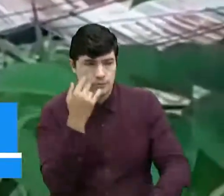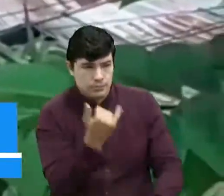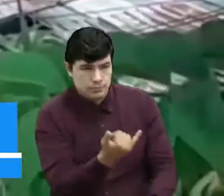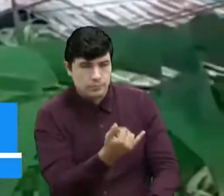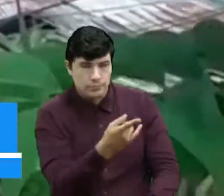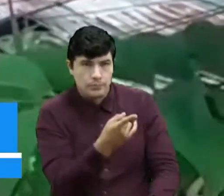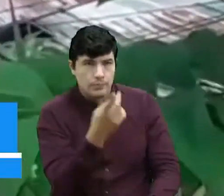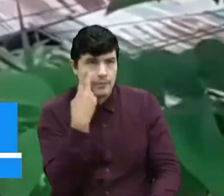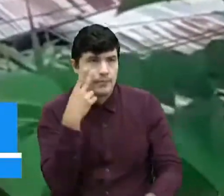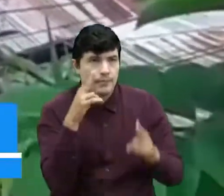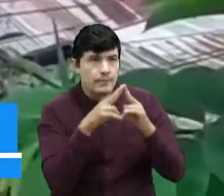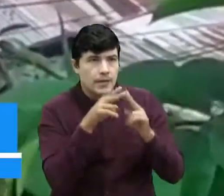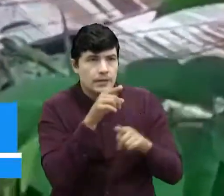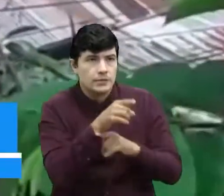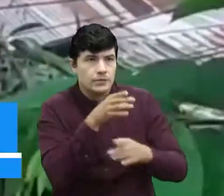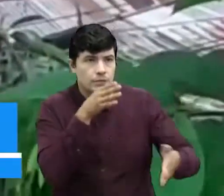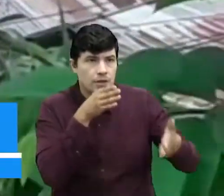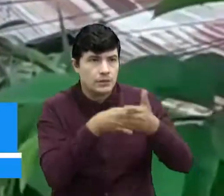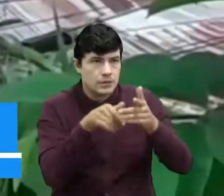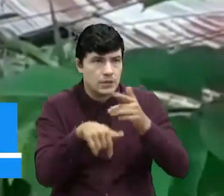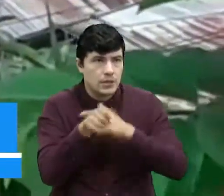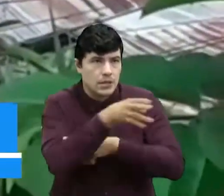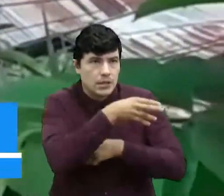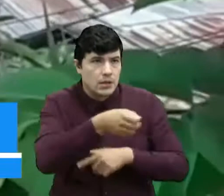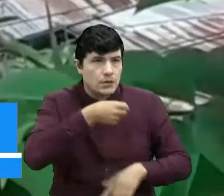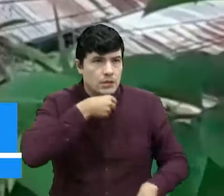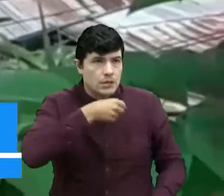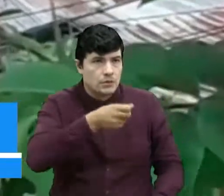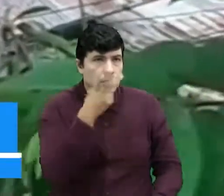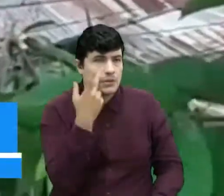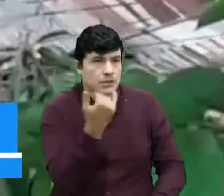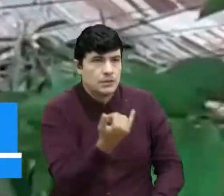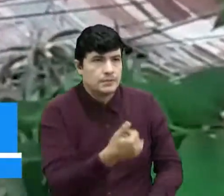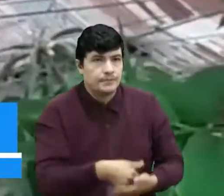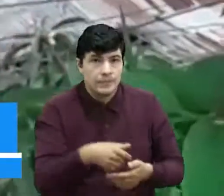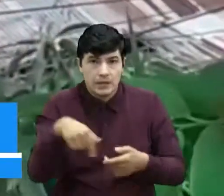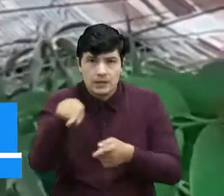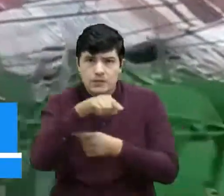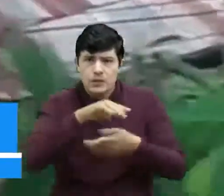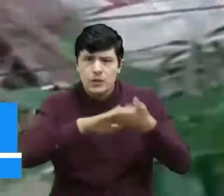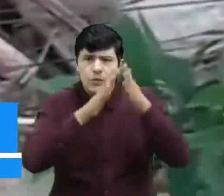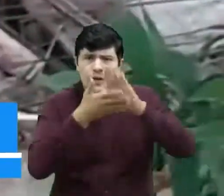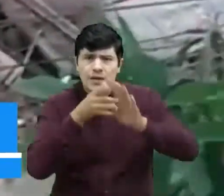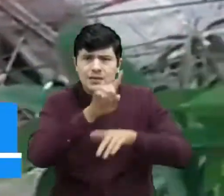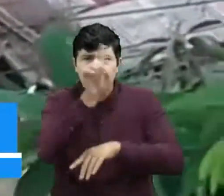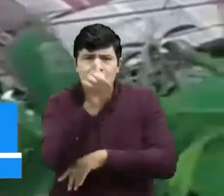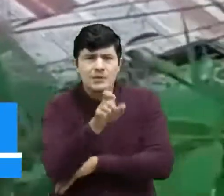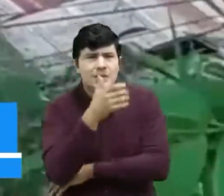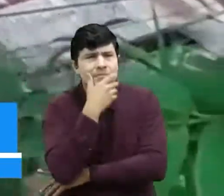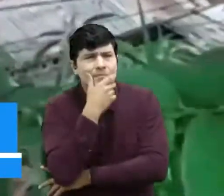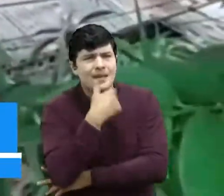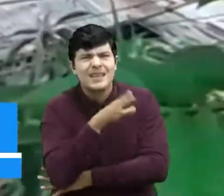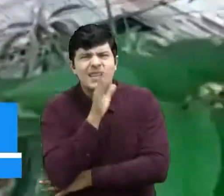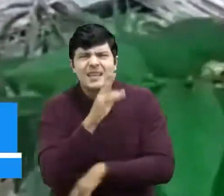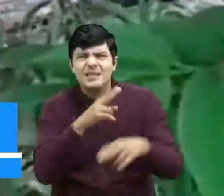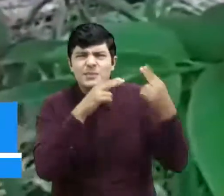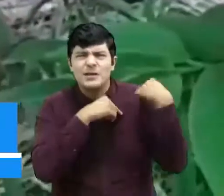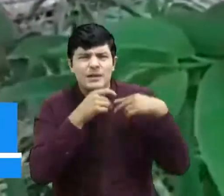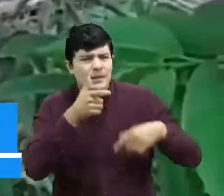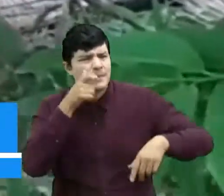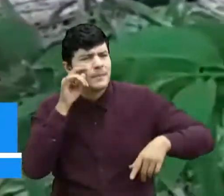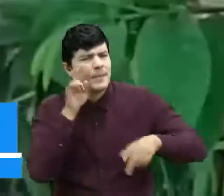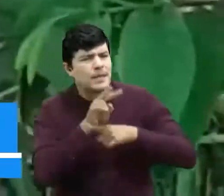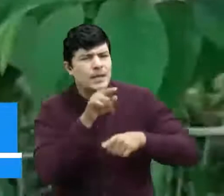aquí en la pantalla de Oriente Noticias, y es que la comunidad se pregunta, ¿quién se encarga de vigilar las construcciones que